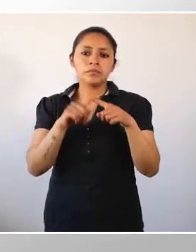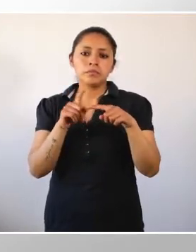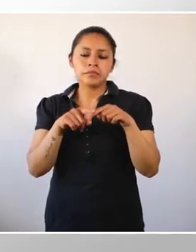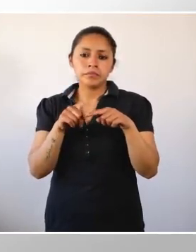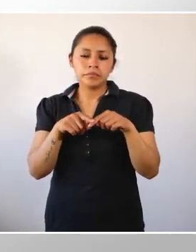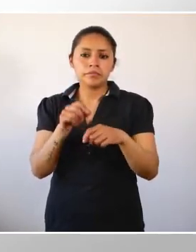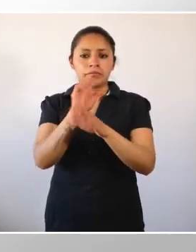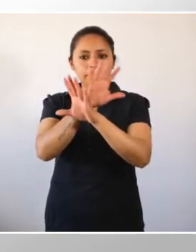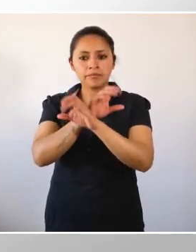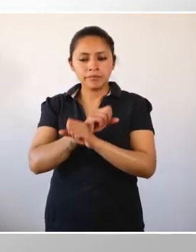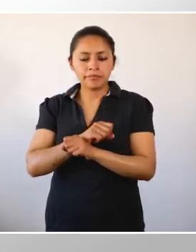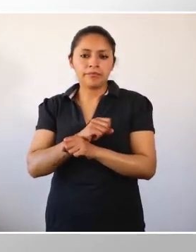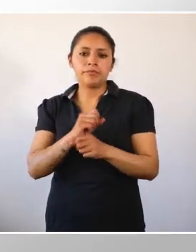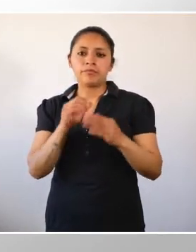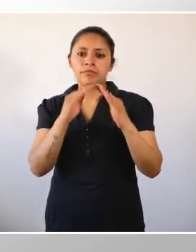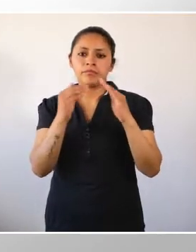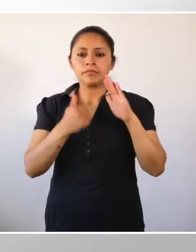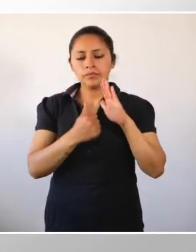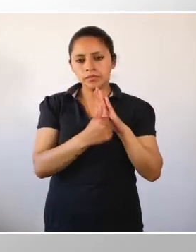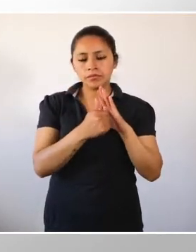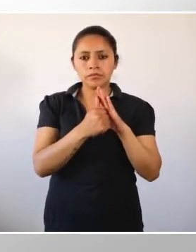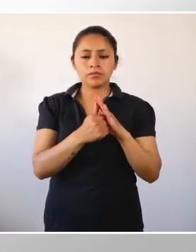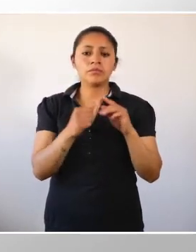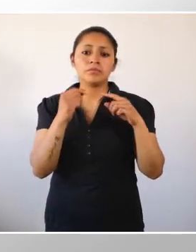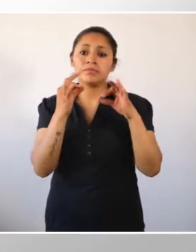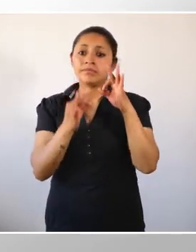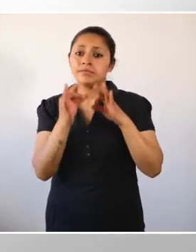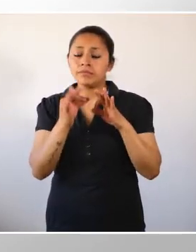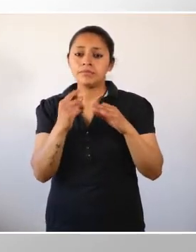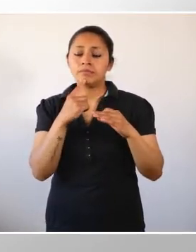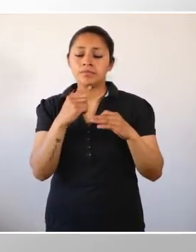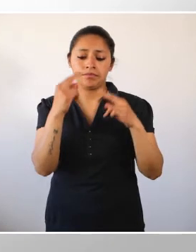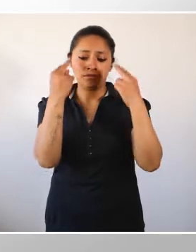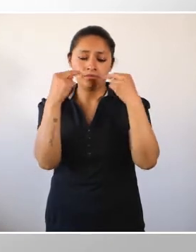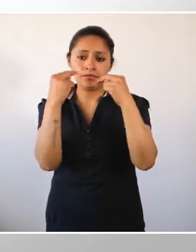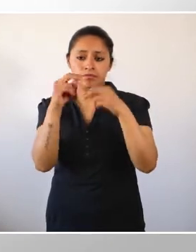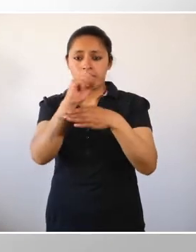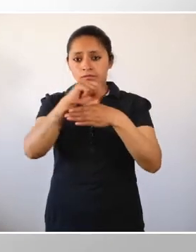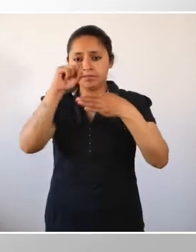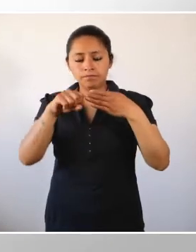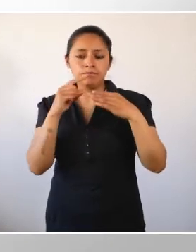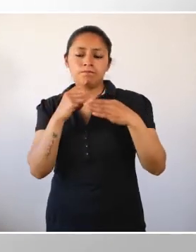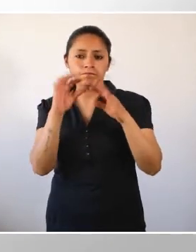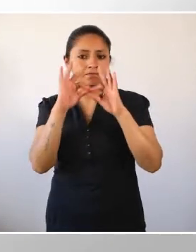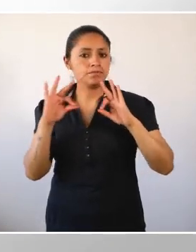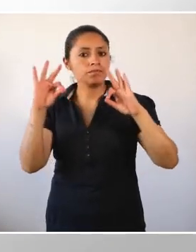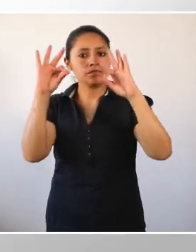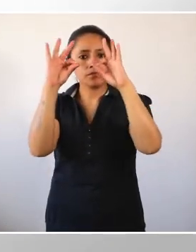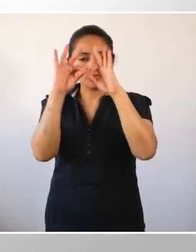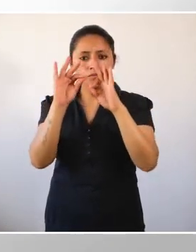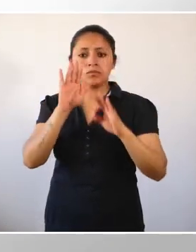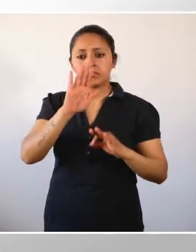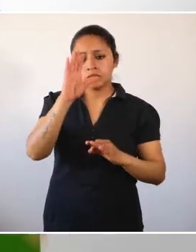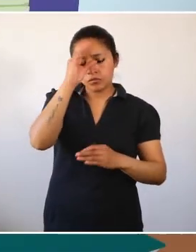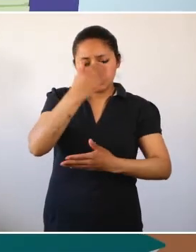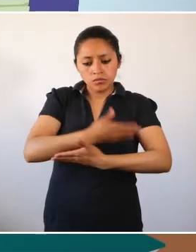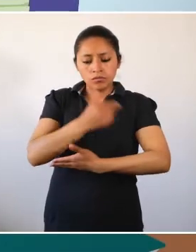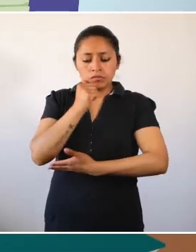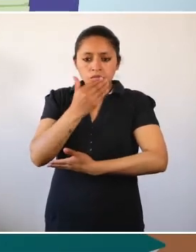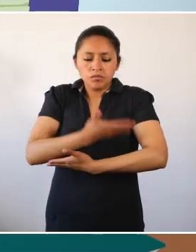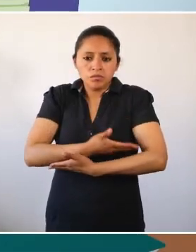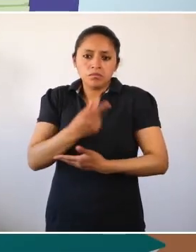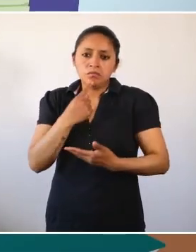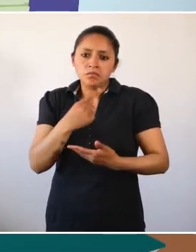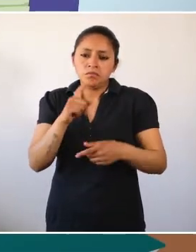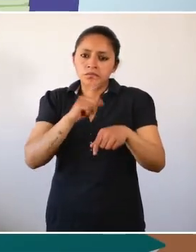La rutina de estudio en estos días de post-cuarentena, especialmente si están en nivel secundario, es importante. Tus hijos